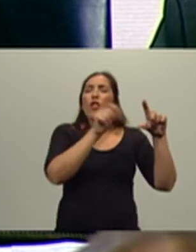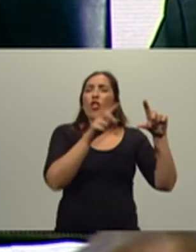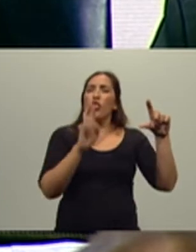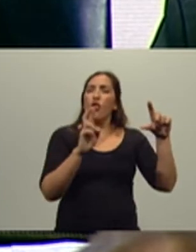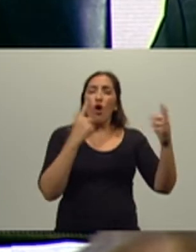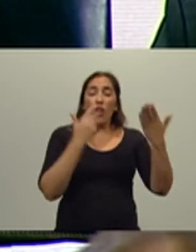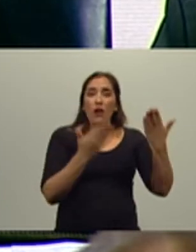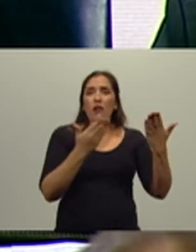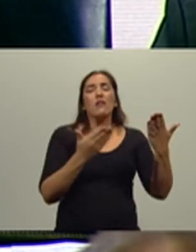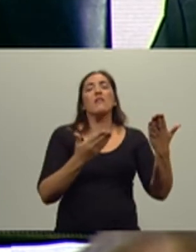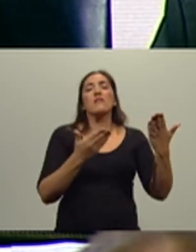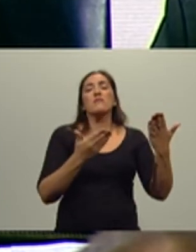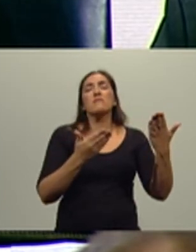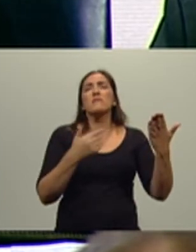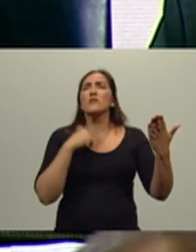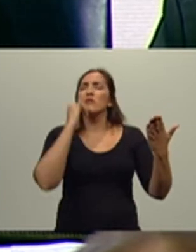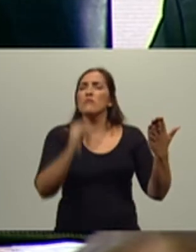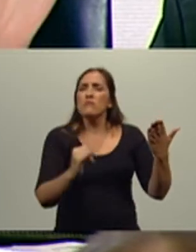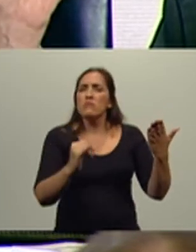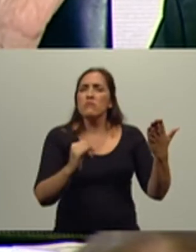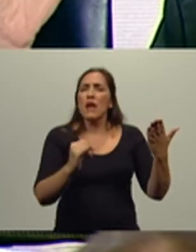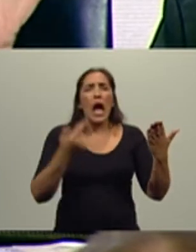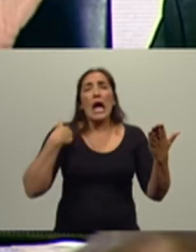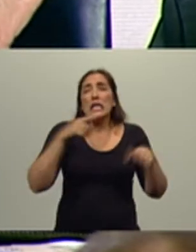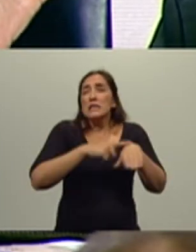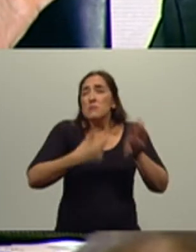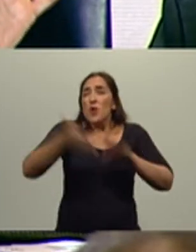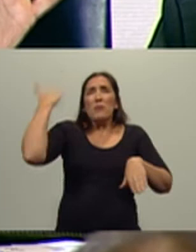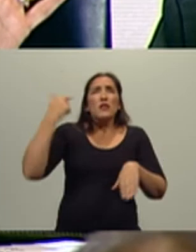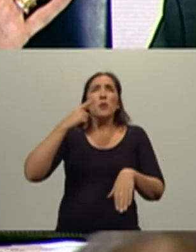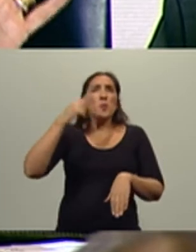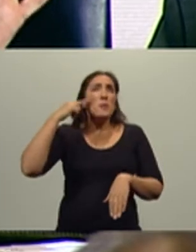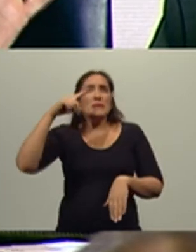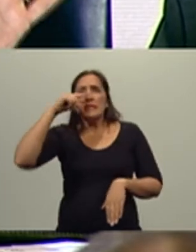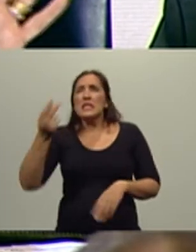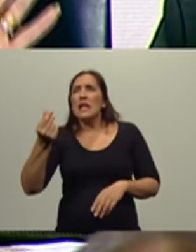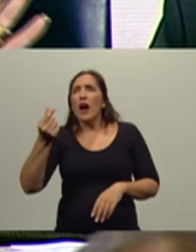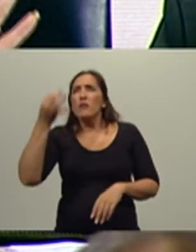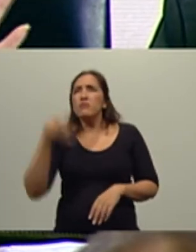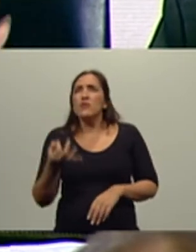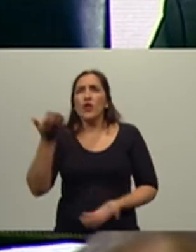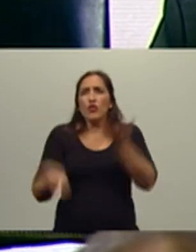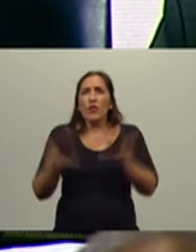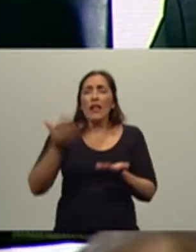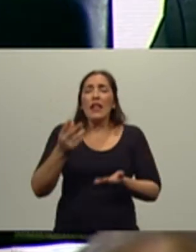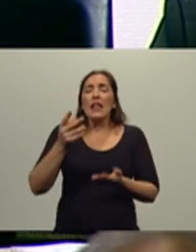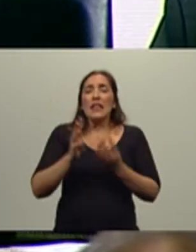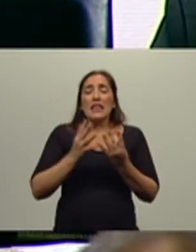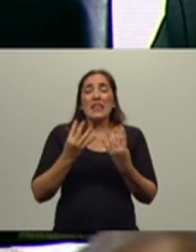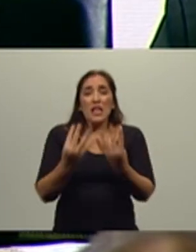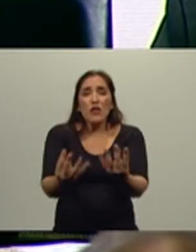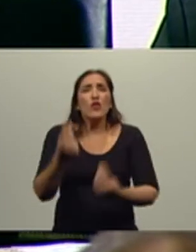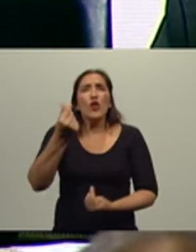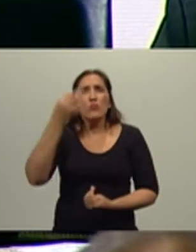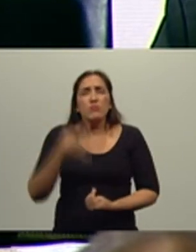de un, en ese momento no me acuerdo, pero en los años 70 el precio de la tonelada de trigo, si mal no recuerdo, estaba a 70 dólares,